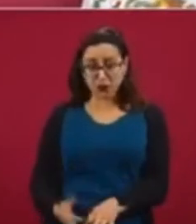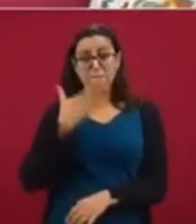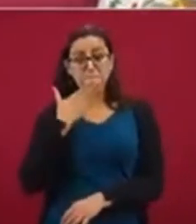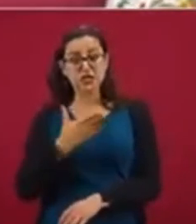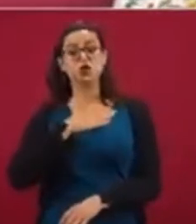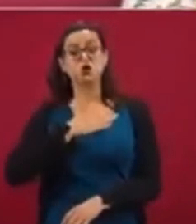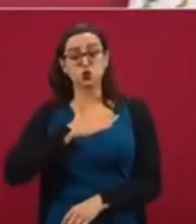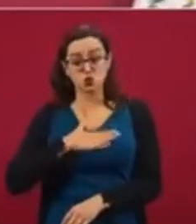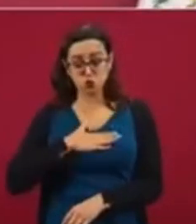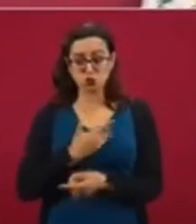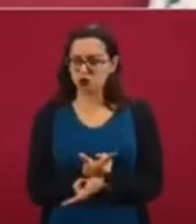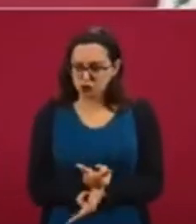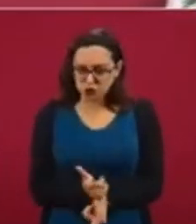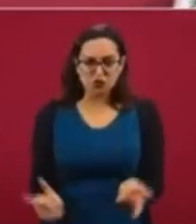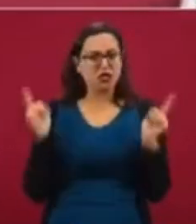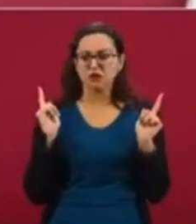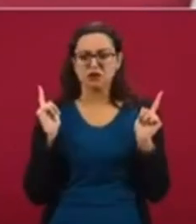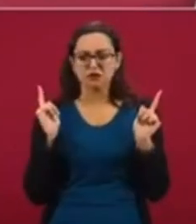si uno está ejerciendo su libertad,